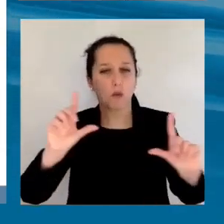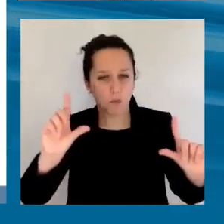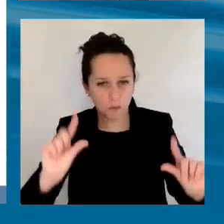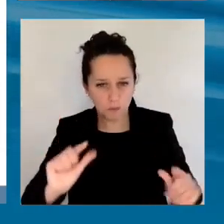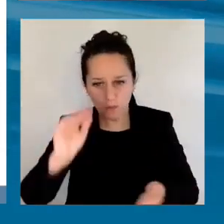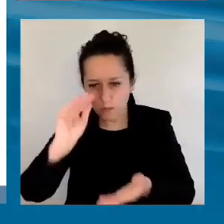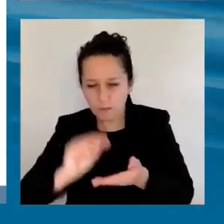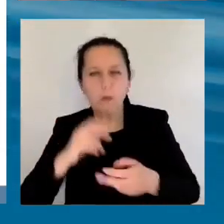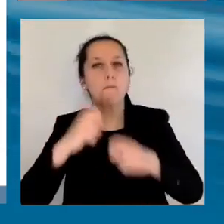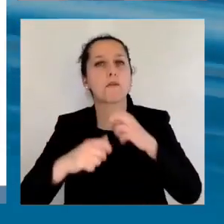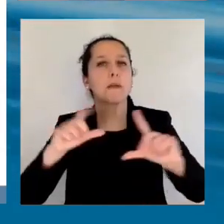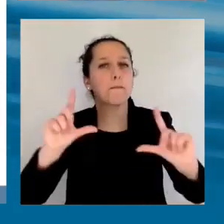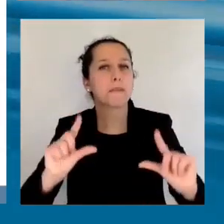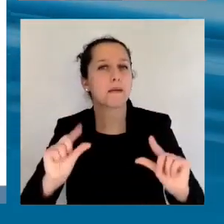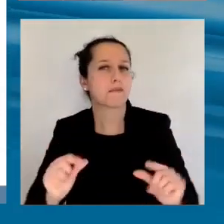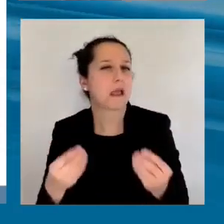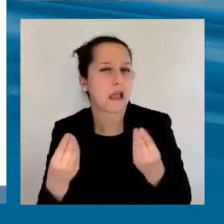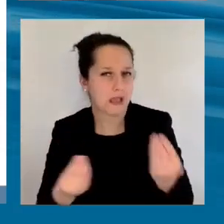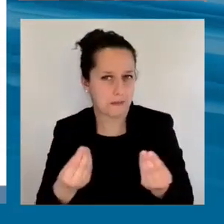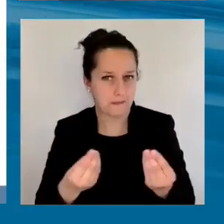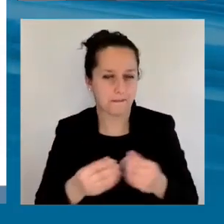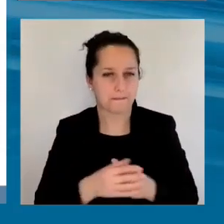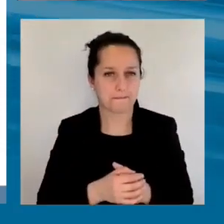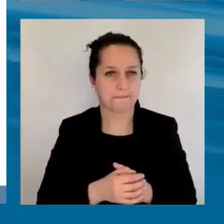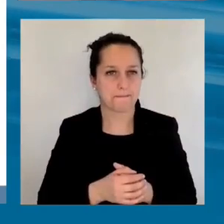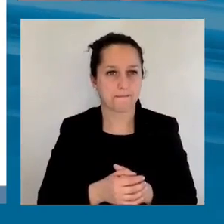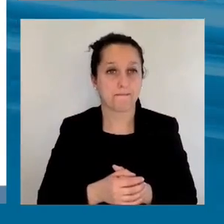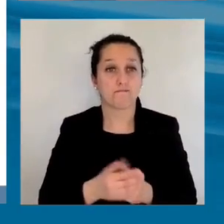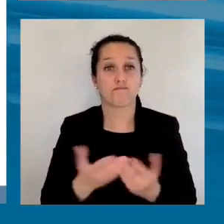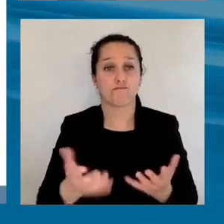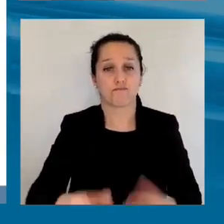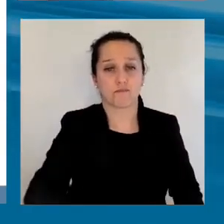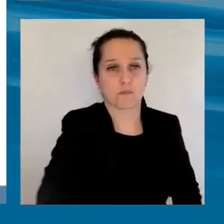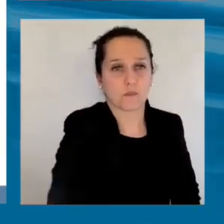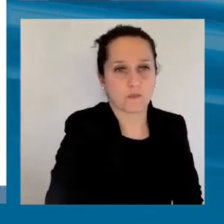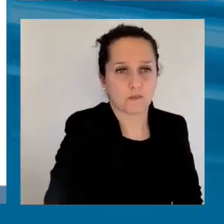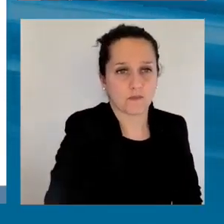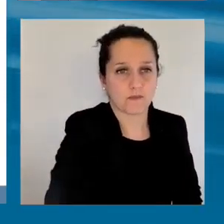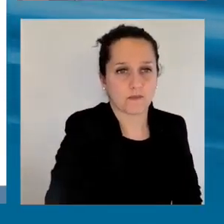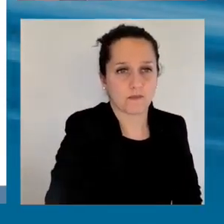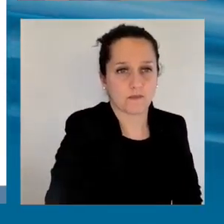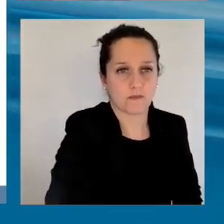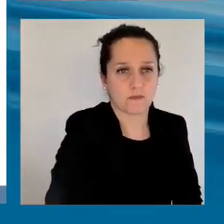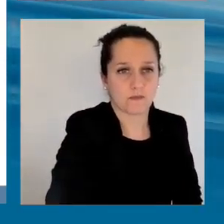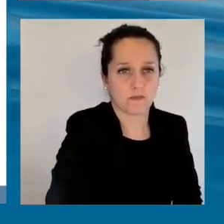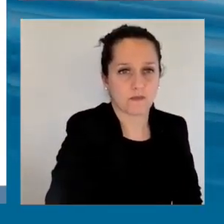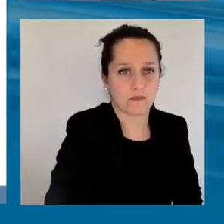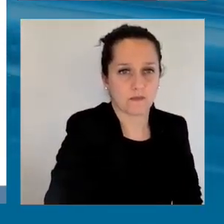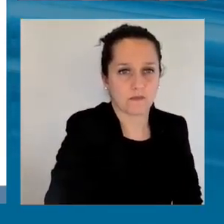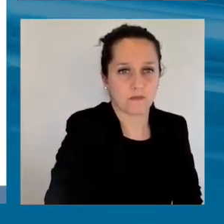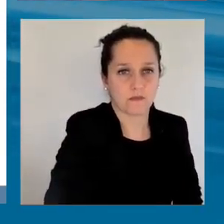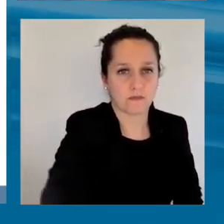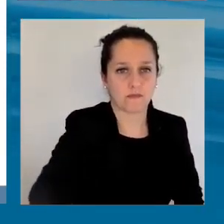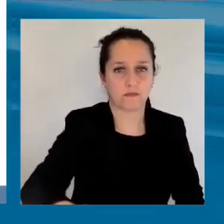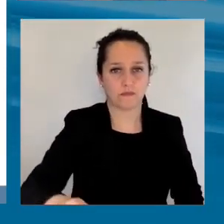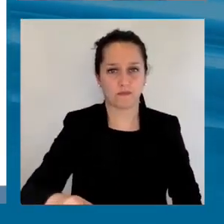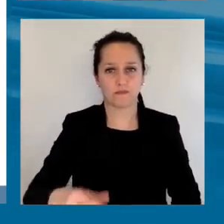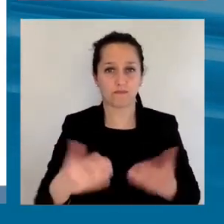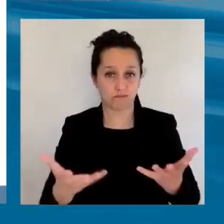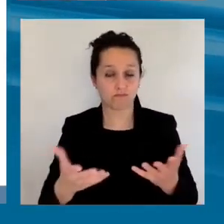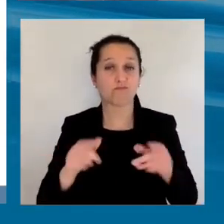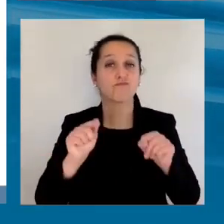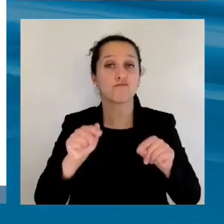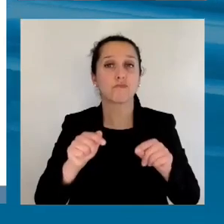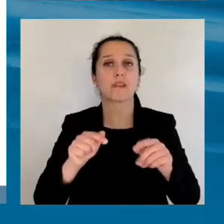enorme, nueva, que no existía hace 10, 20 años, de inversión y de financiamiento, solo para reparar los daños